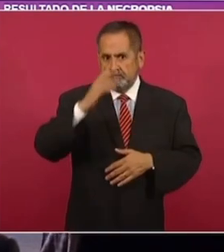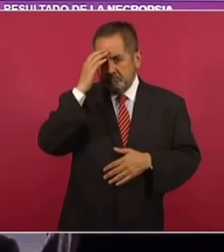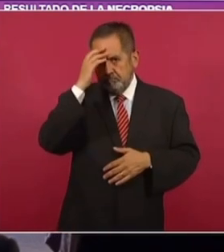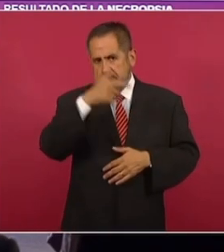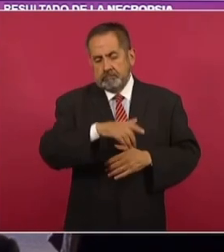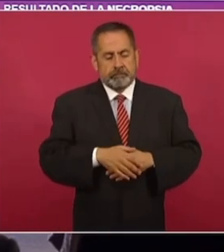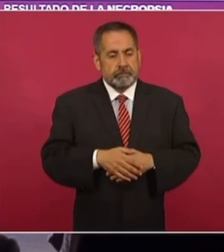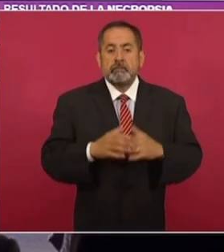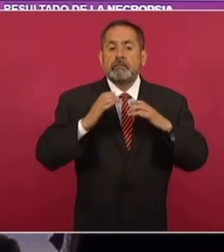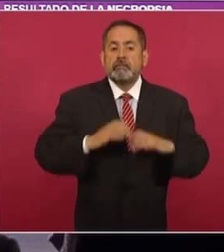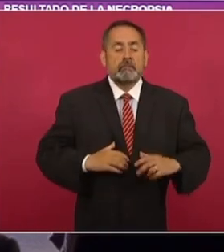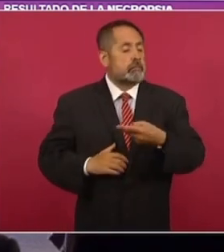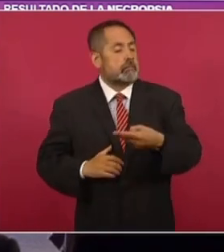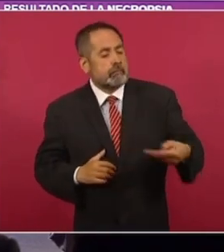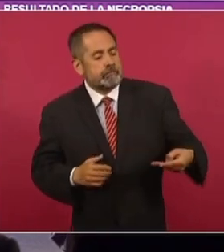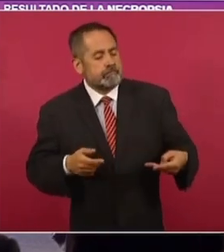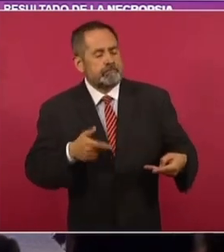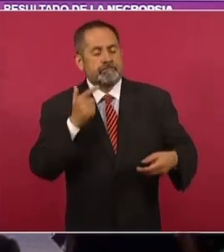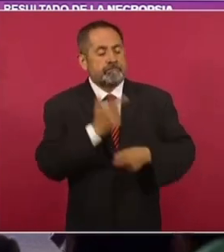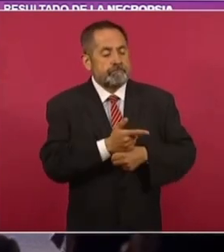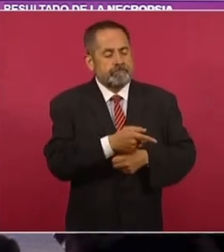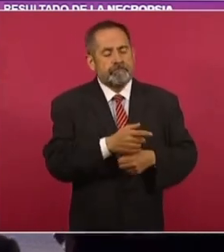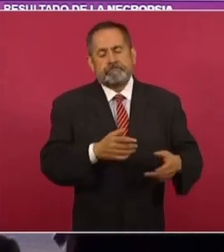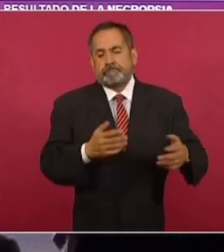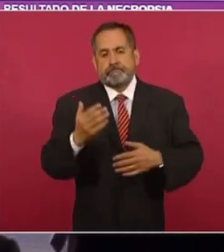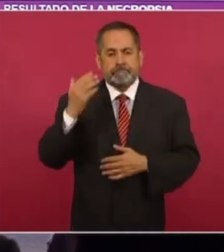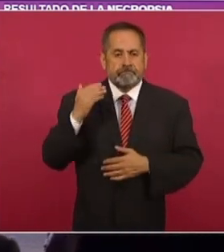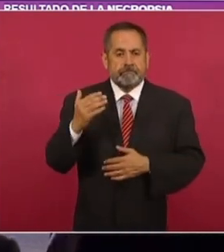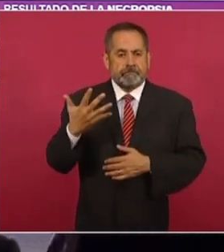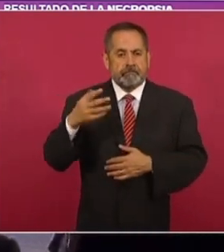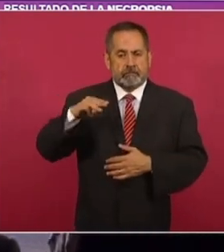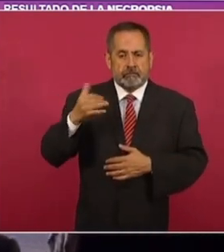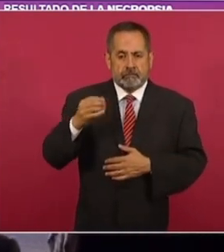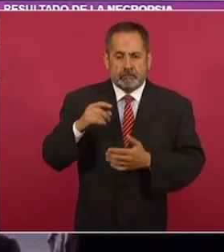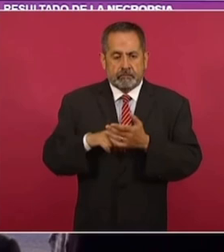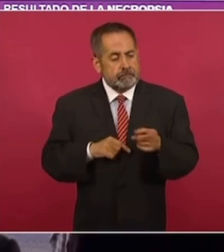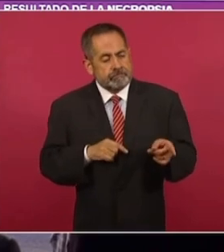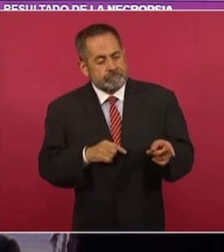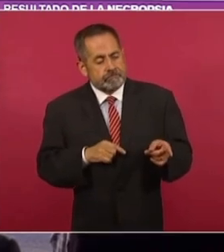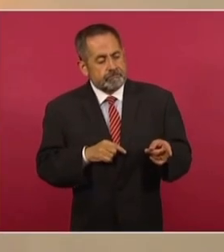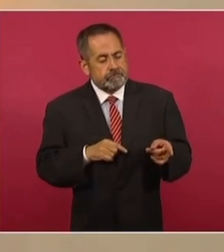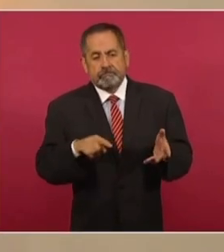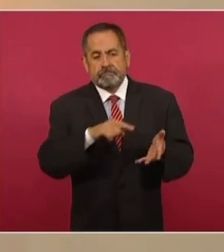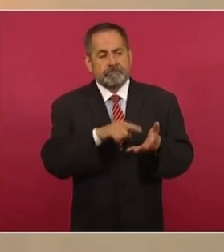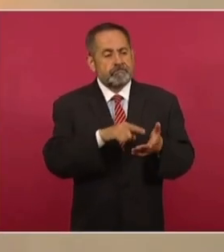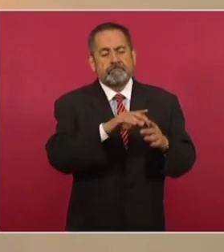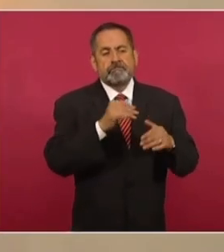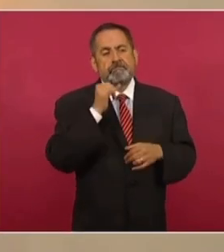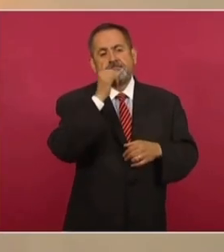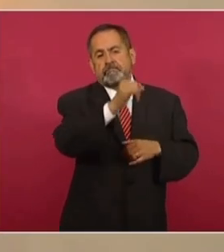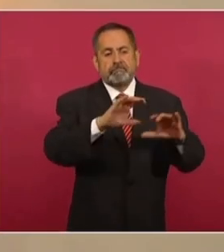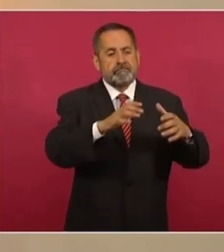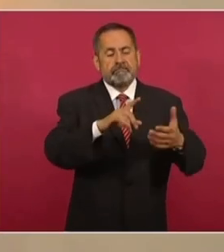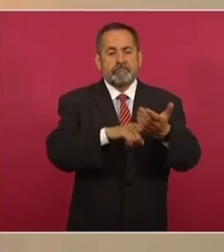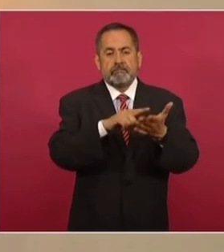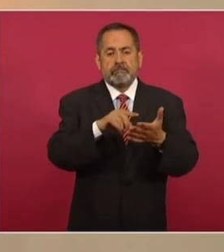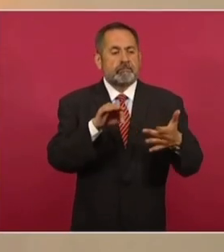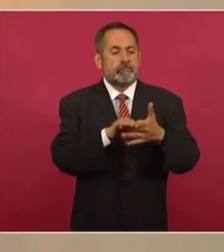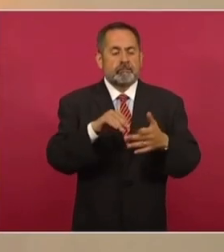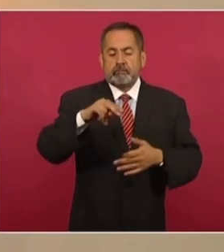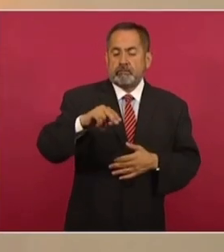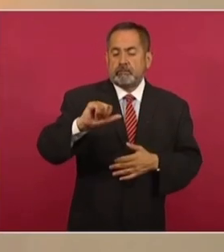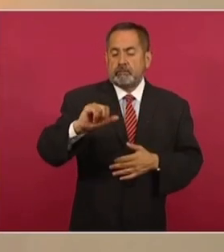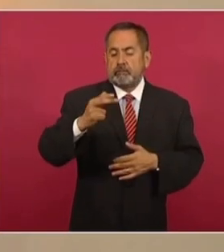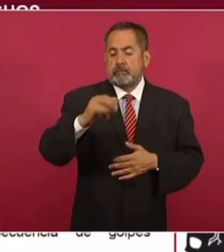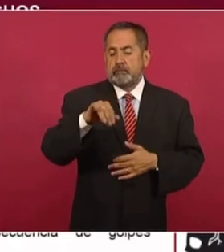que fue encontrado su cuerpo el pasado 5 de mayo en una comunidad cerca de la Hacienda de las Nachis,